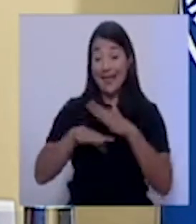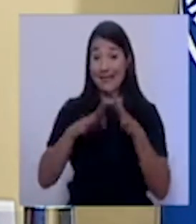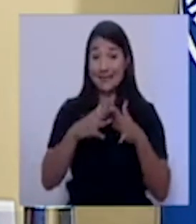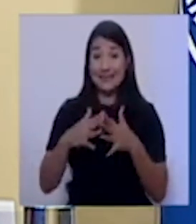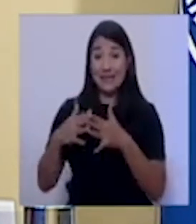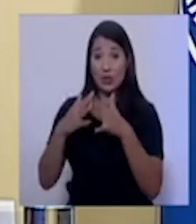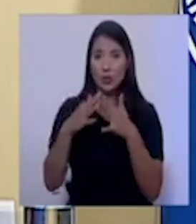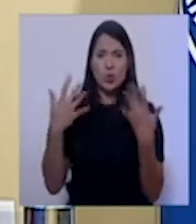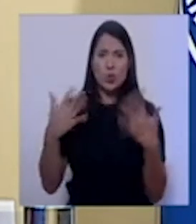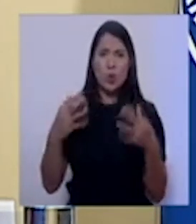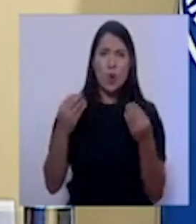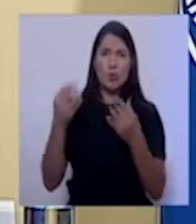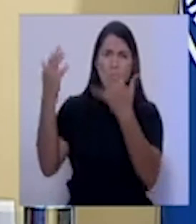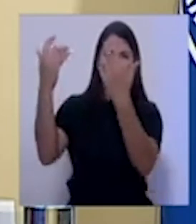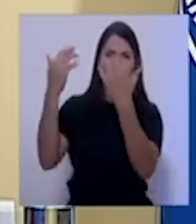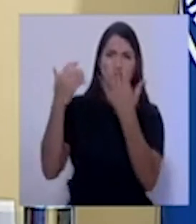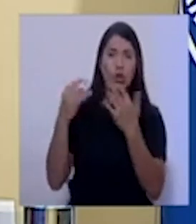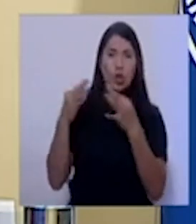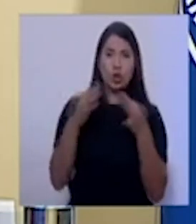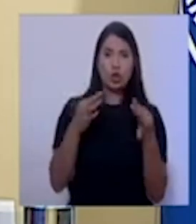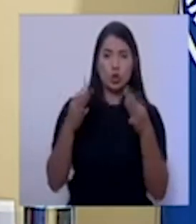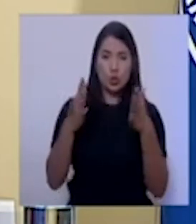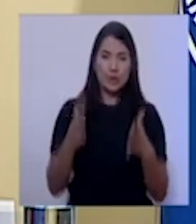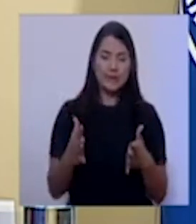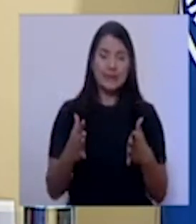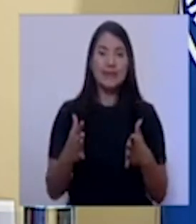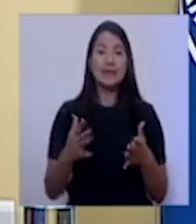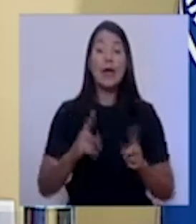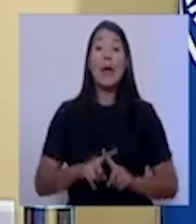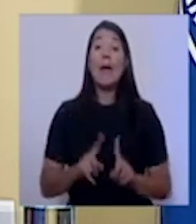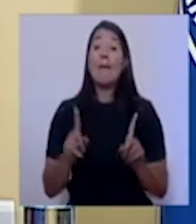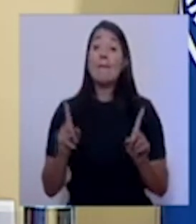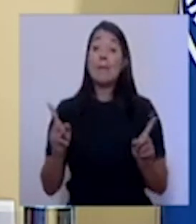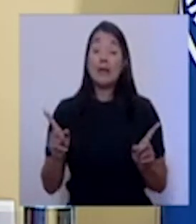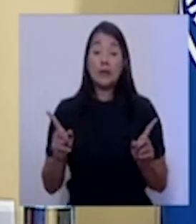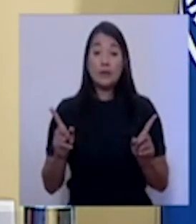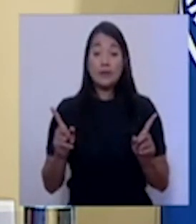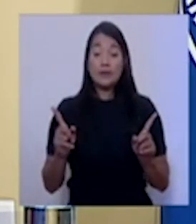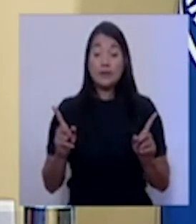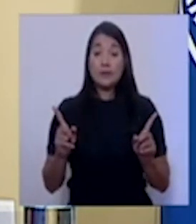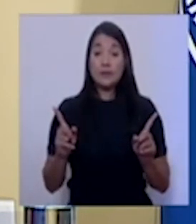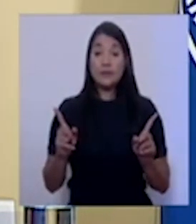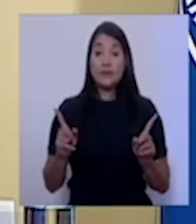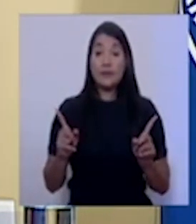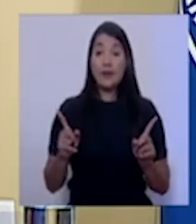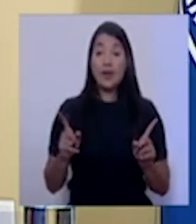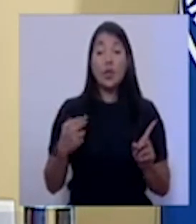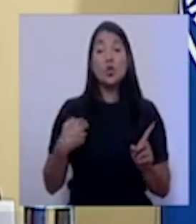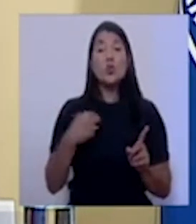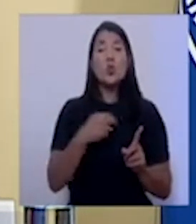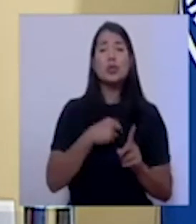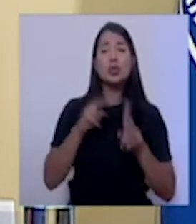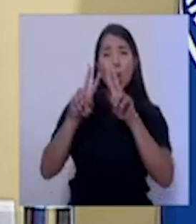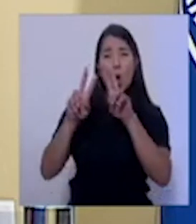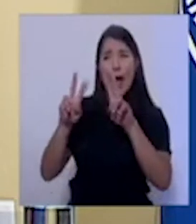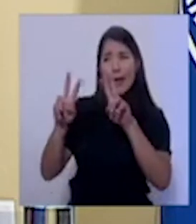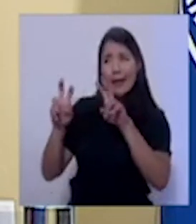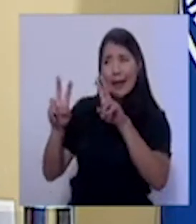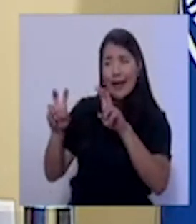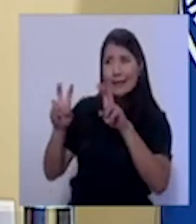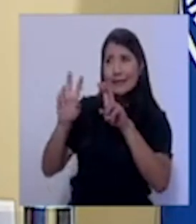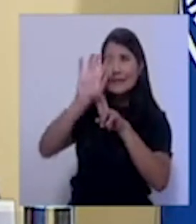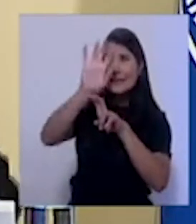previos a la pandemia a Costa Rica. Pero este análisis es bien complejo, don Edgar.